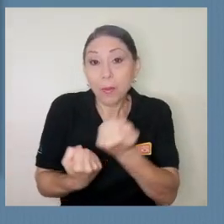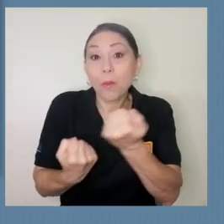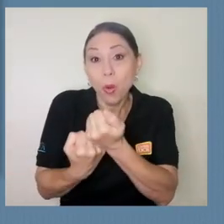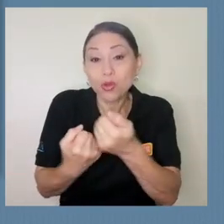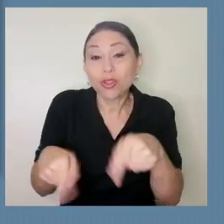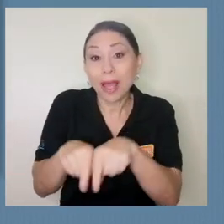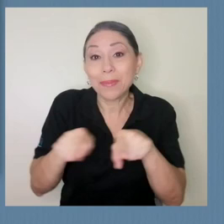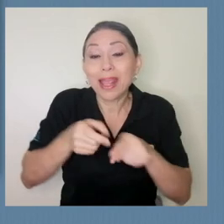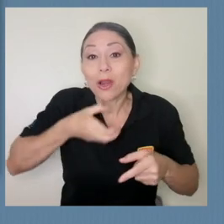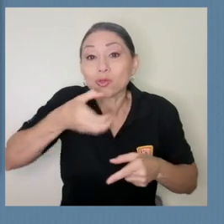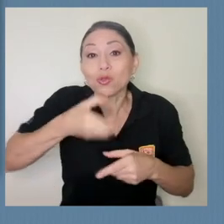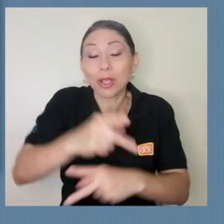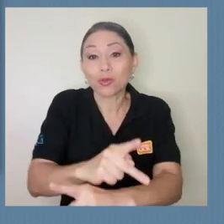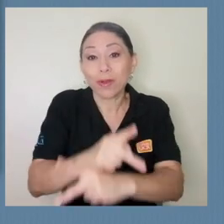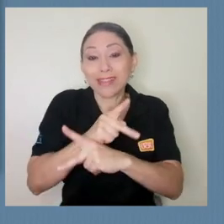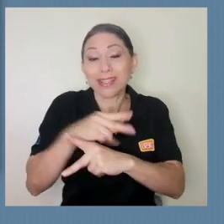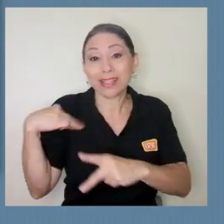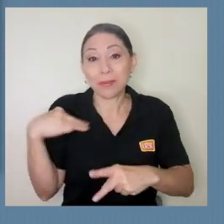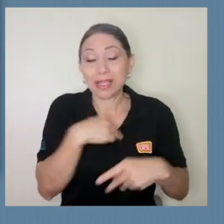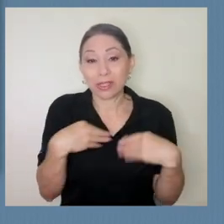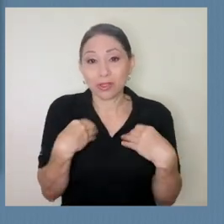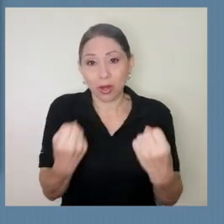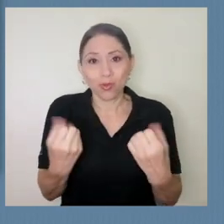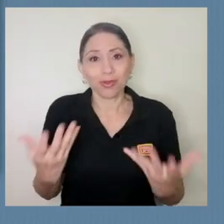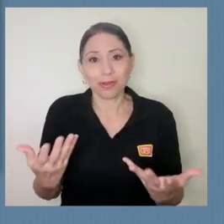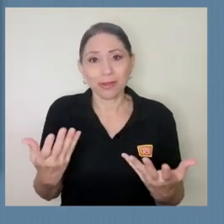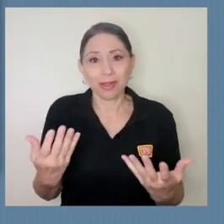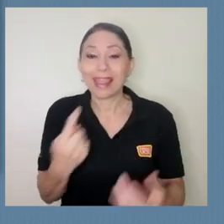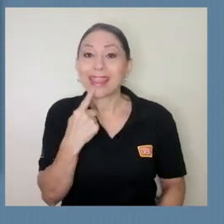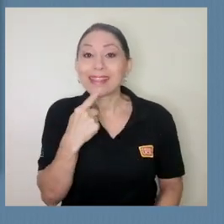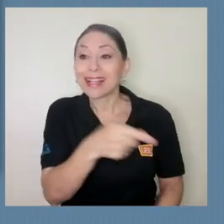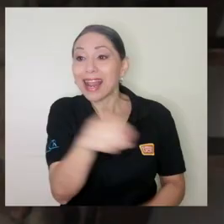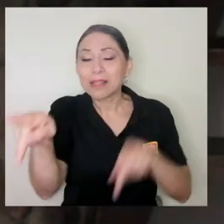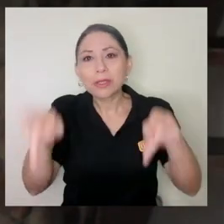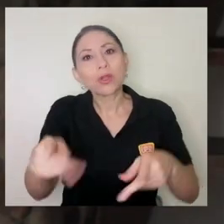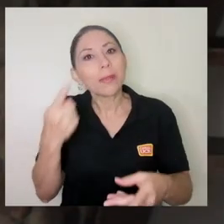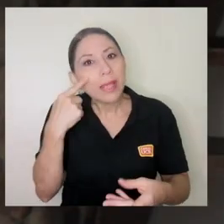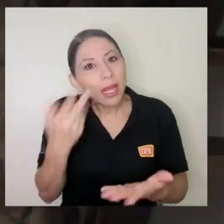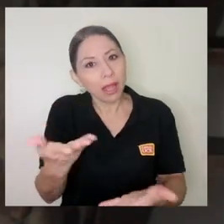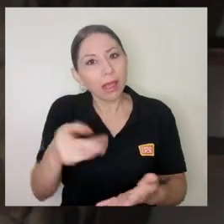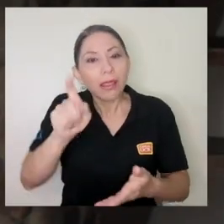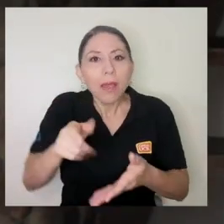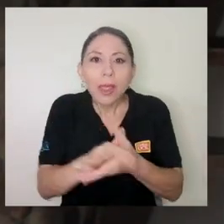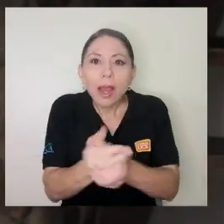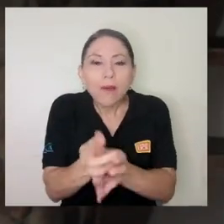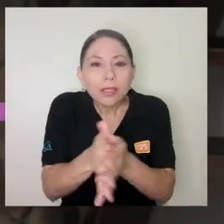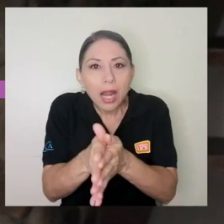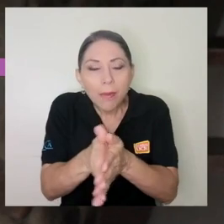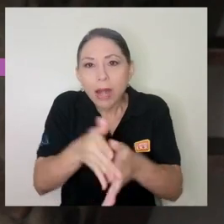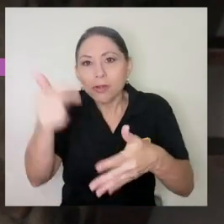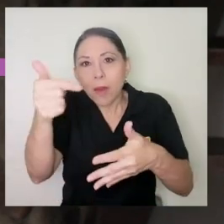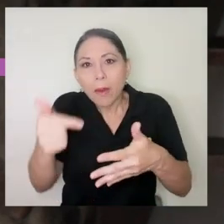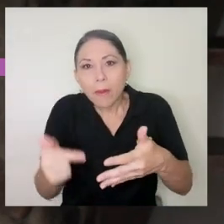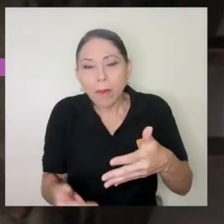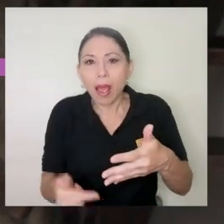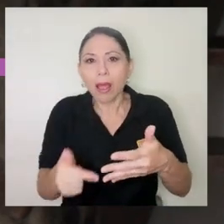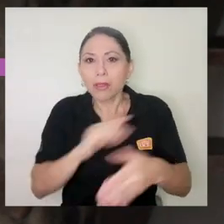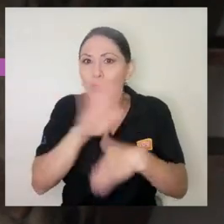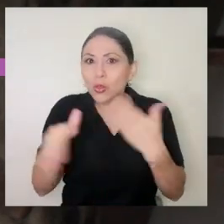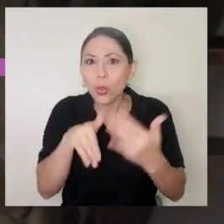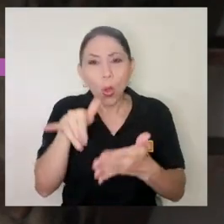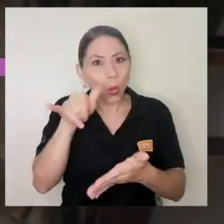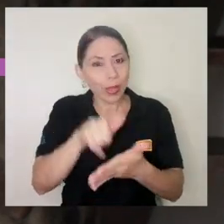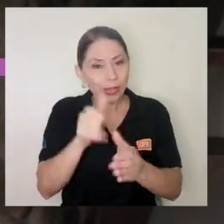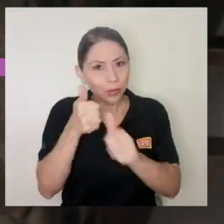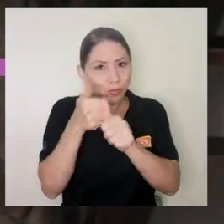preventivas que estaba dictando el ministerio de salud es decir decirle a las personas mire tienen que lavarse las manos o sea todo eso porque también ahí nosotros